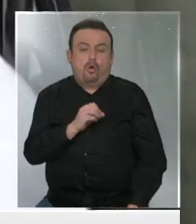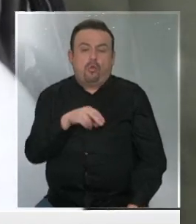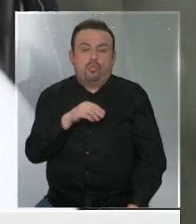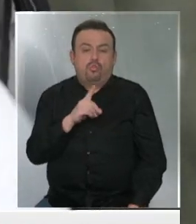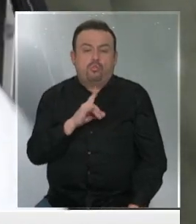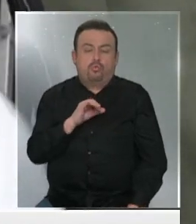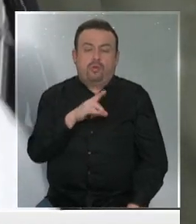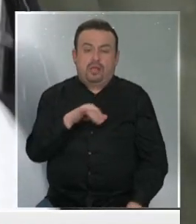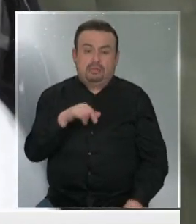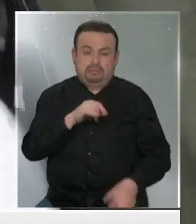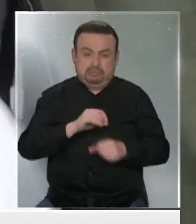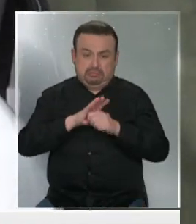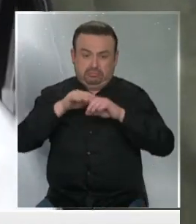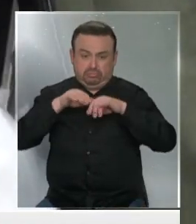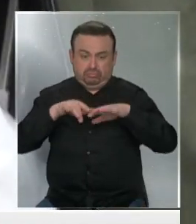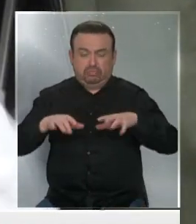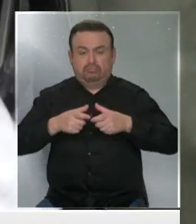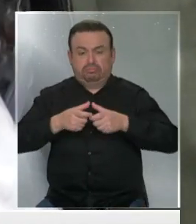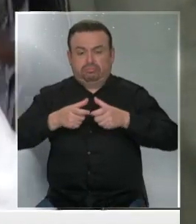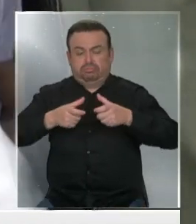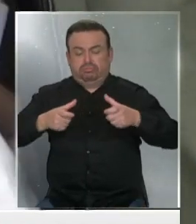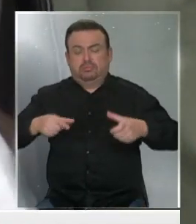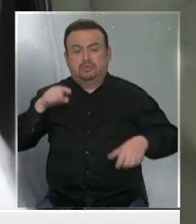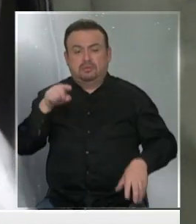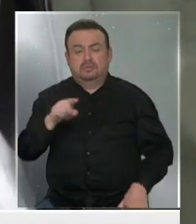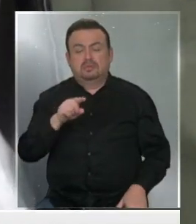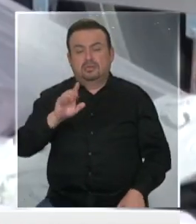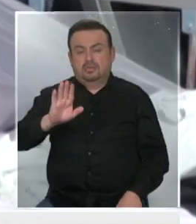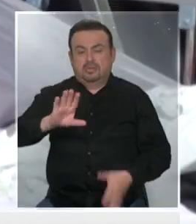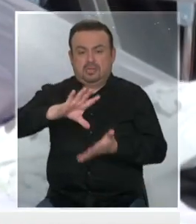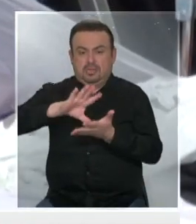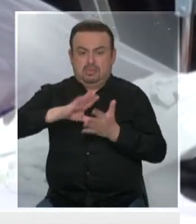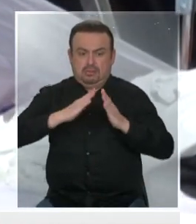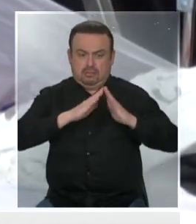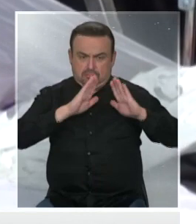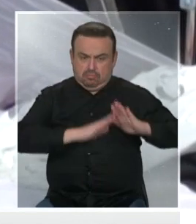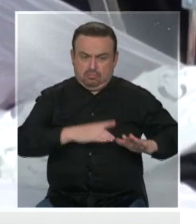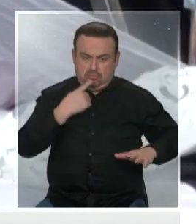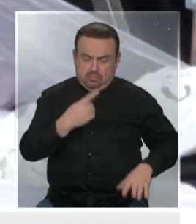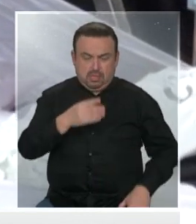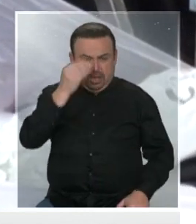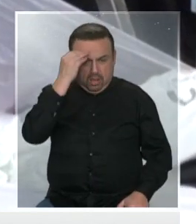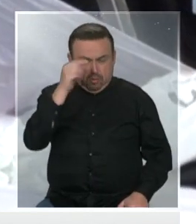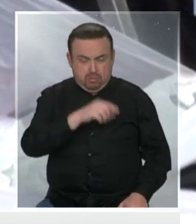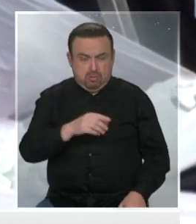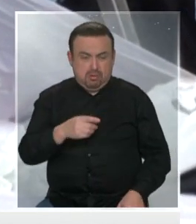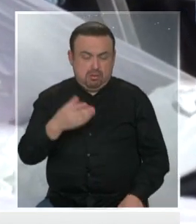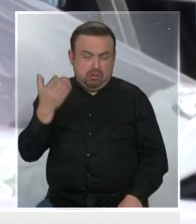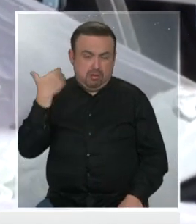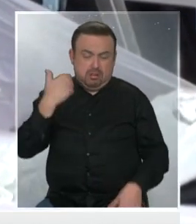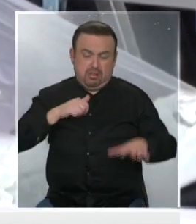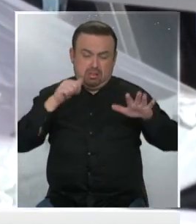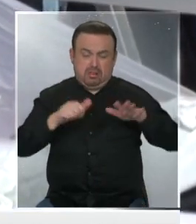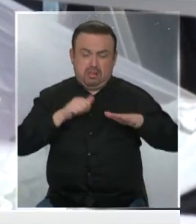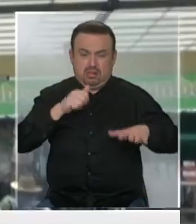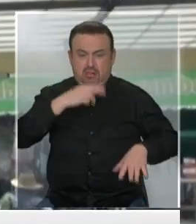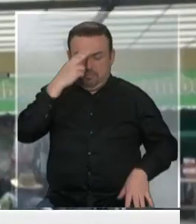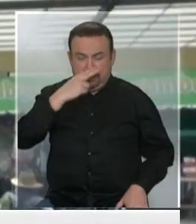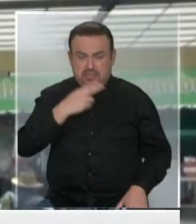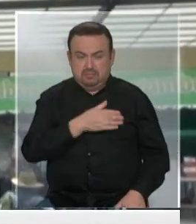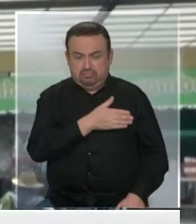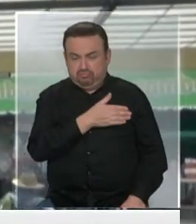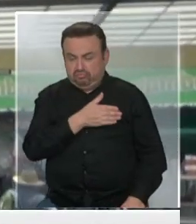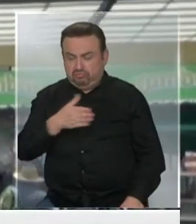embargo, la pandemia ha ido en aumento en ese país, pese al toque de queda establecido, recordemos, desde el pasado 16 de marzo